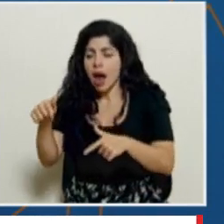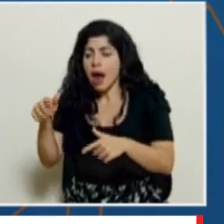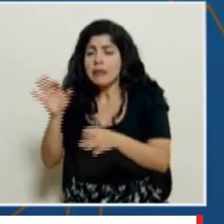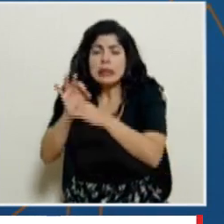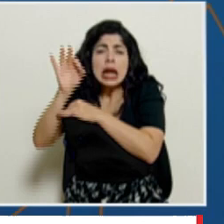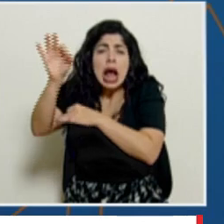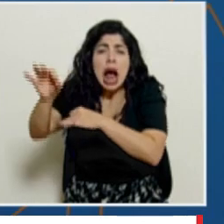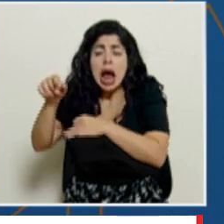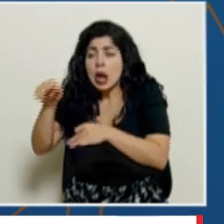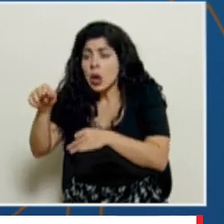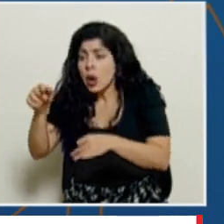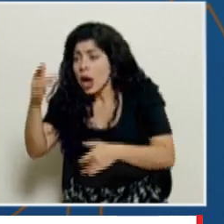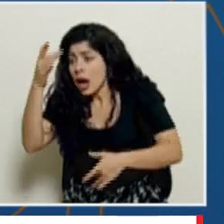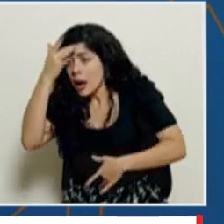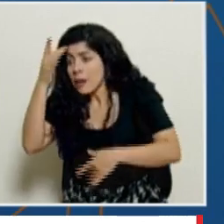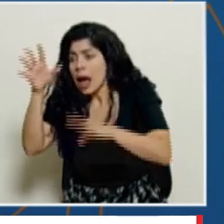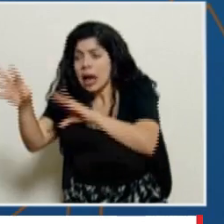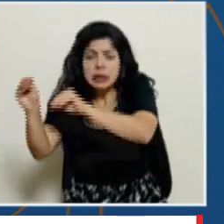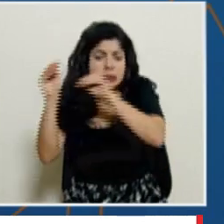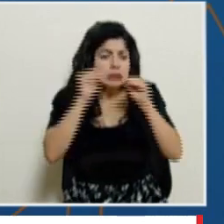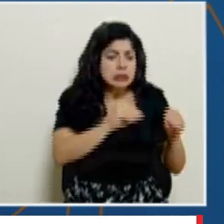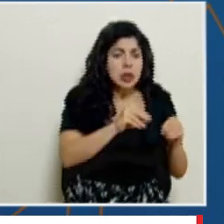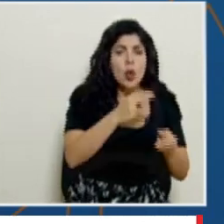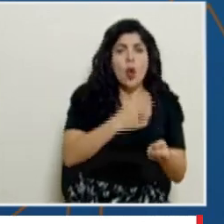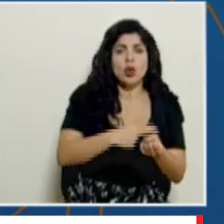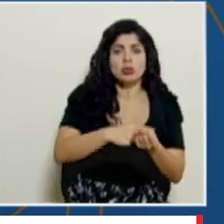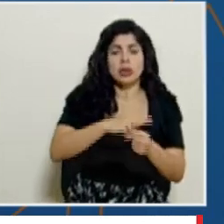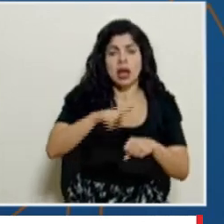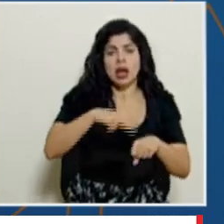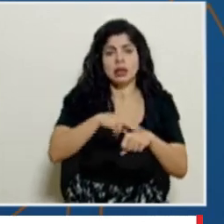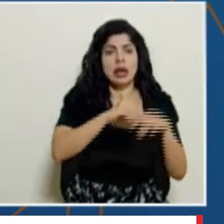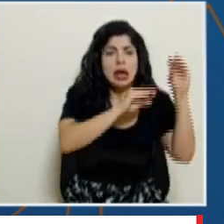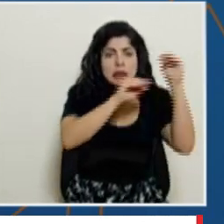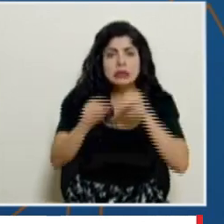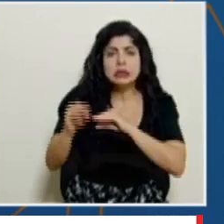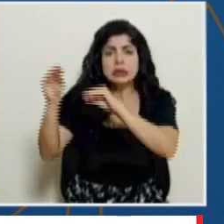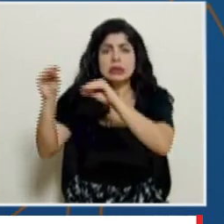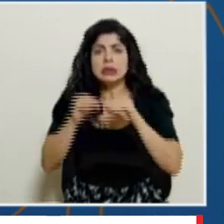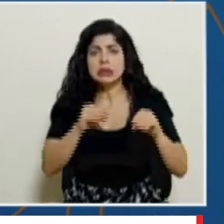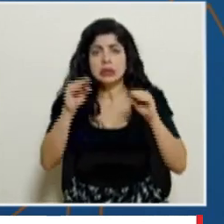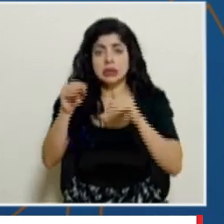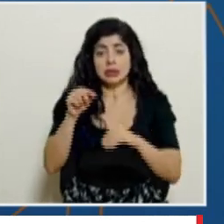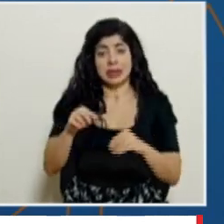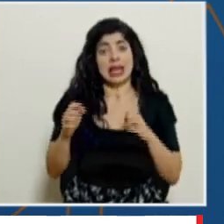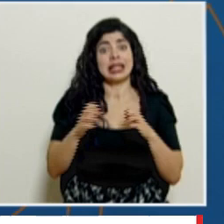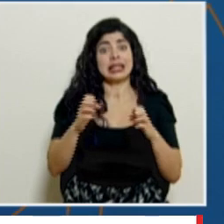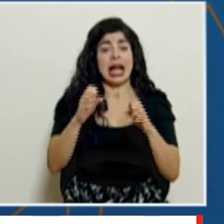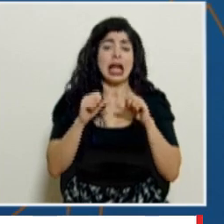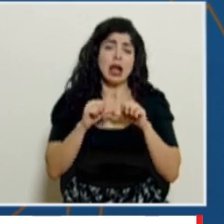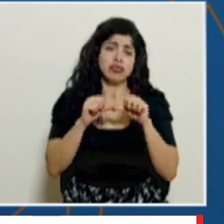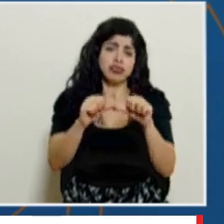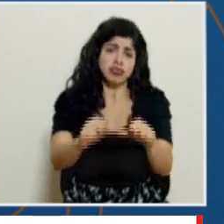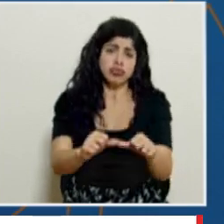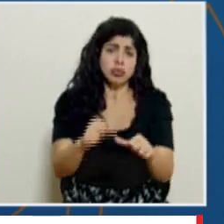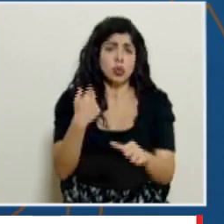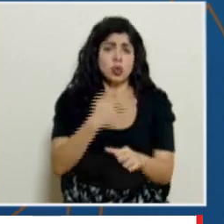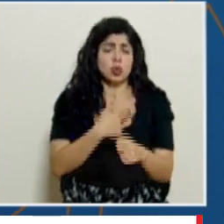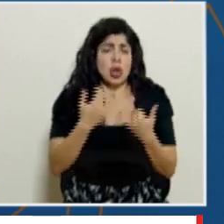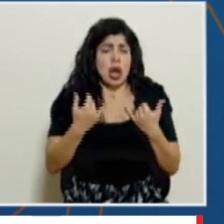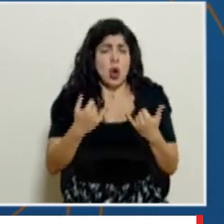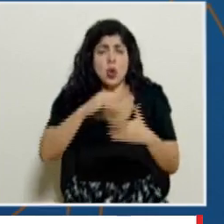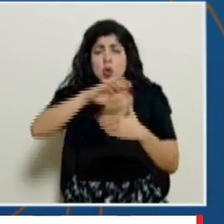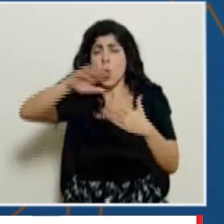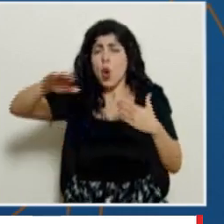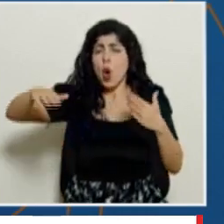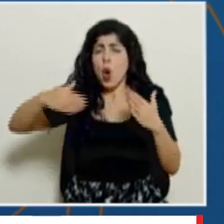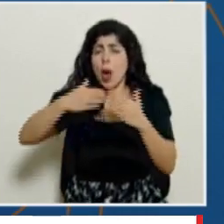zonas rurales que están recibiendo la atención en los hospitales nacionales. La estrategia se está manteniendo. Estamos concentrando todos los